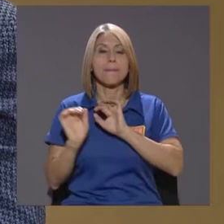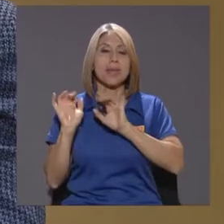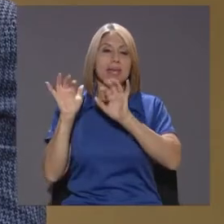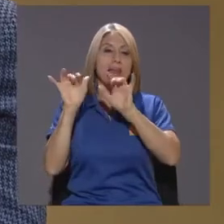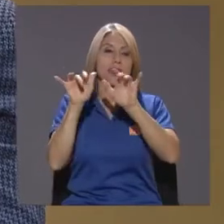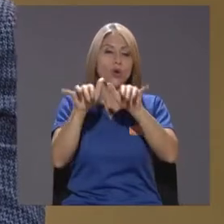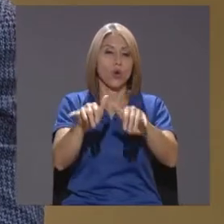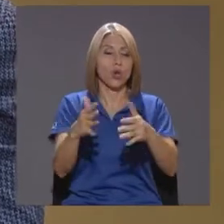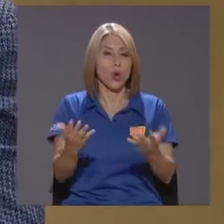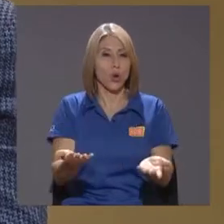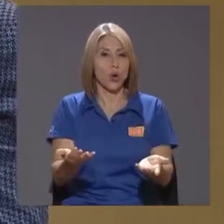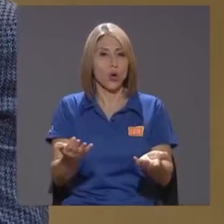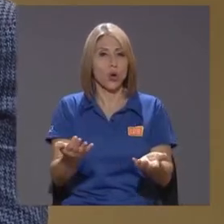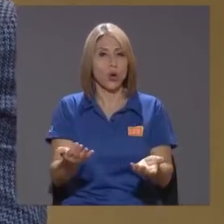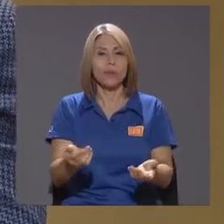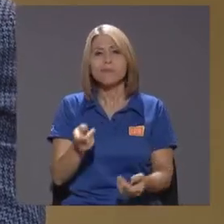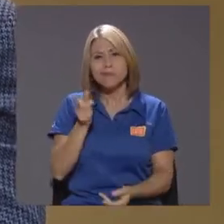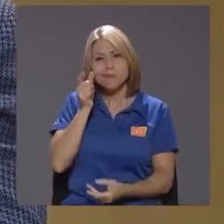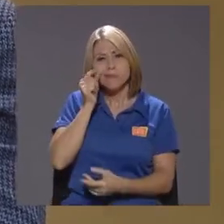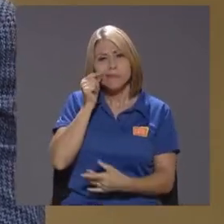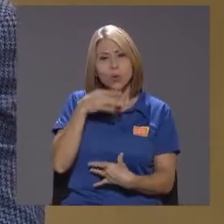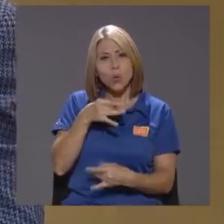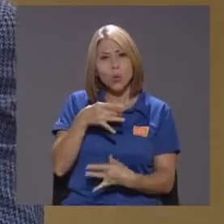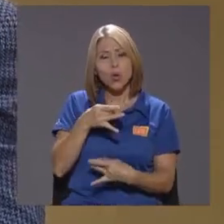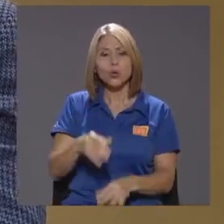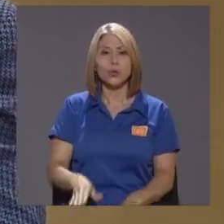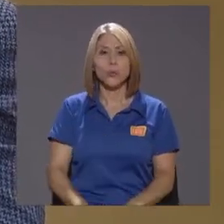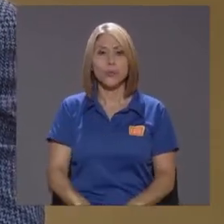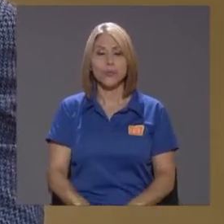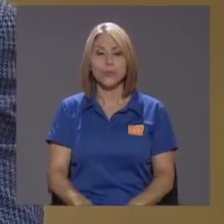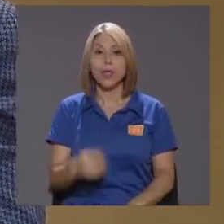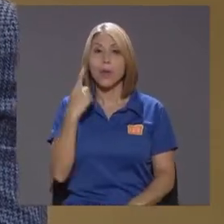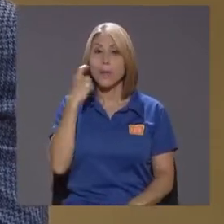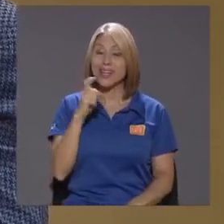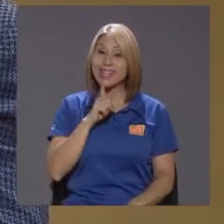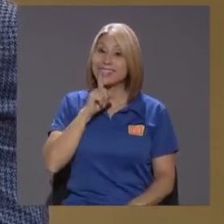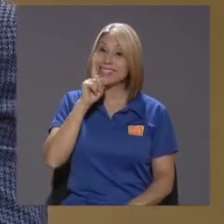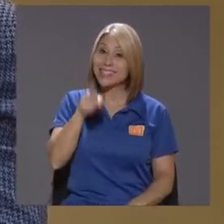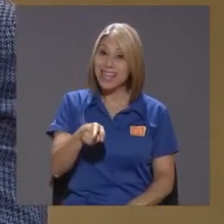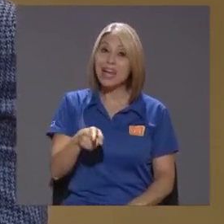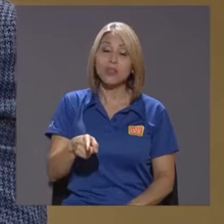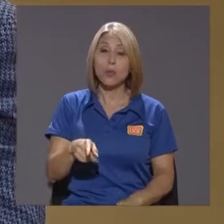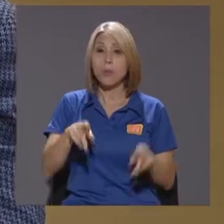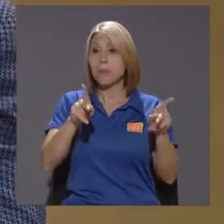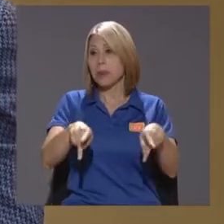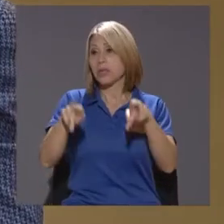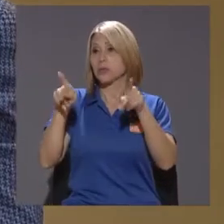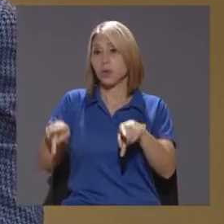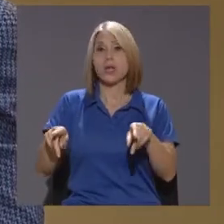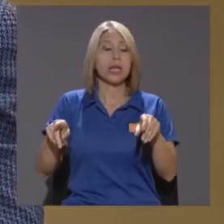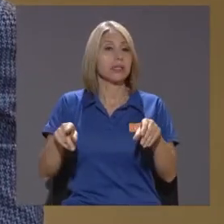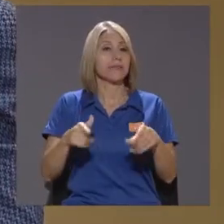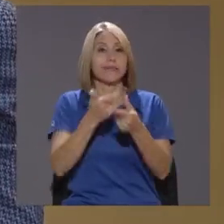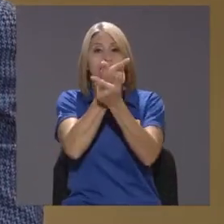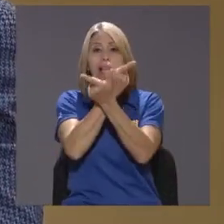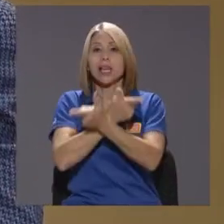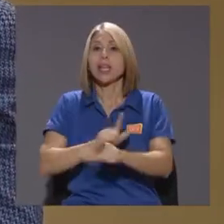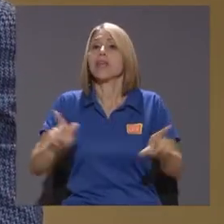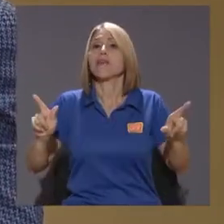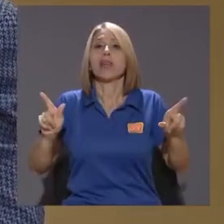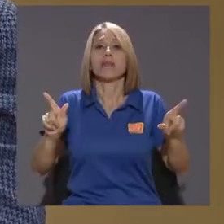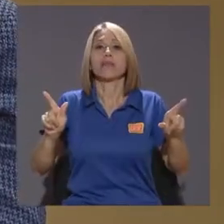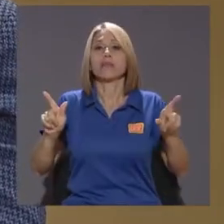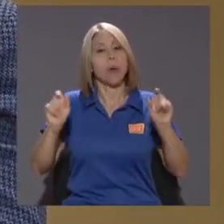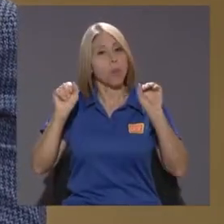Y eso es curioso Porque Si no es cierto Hay libre movilidad De De De